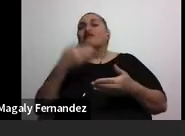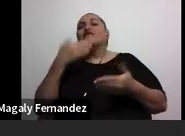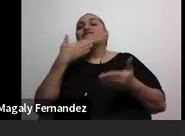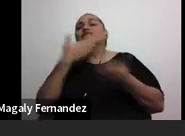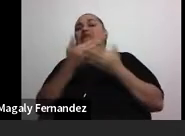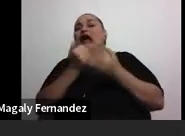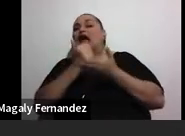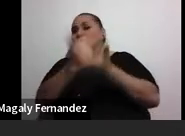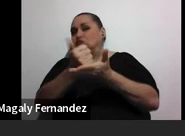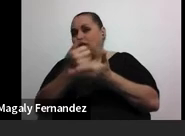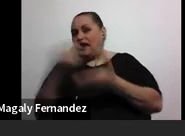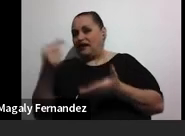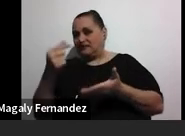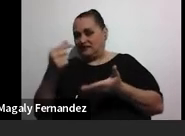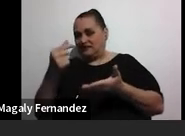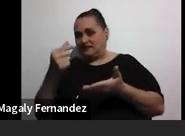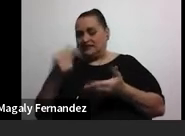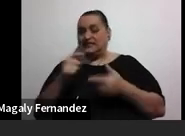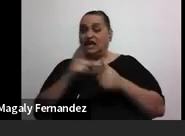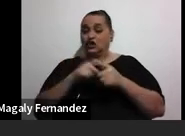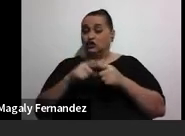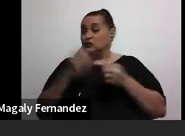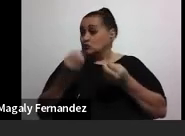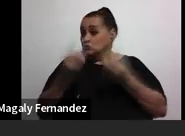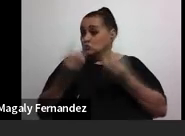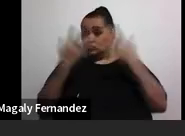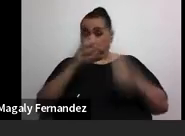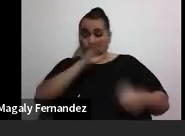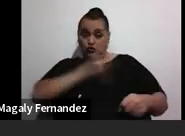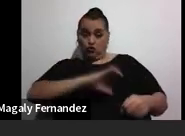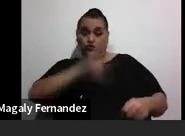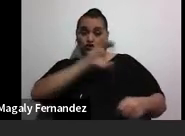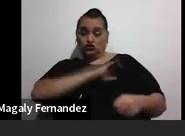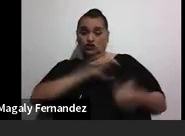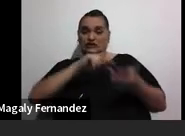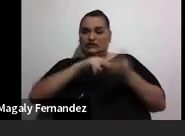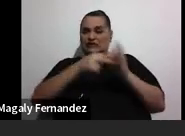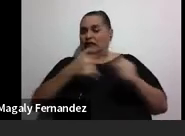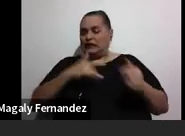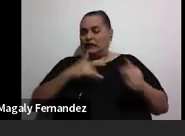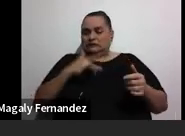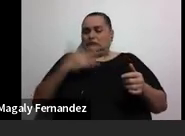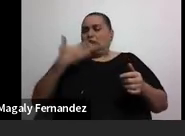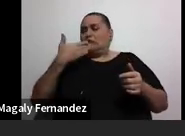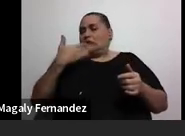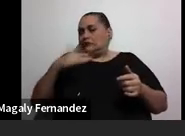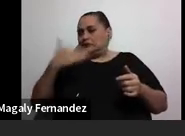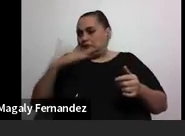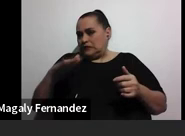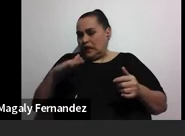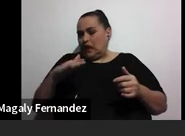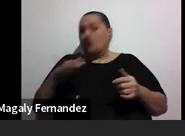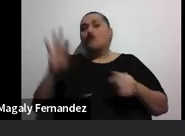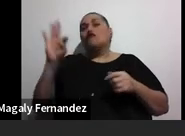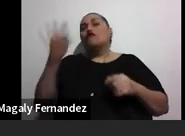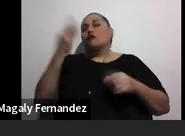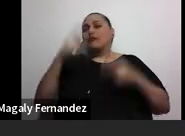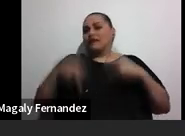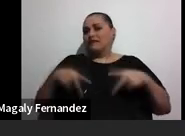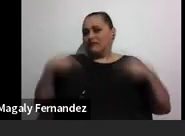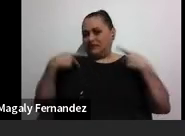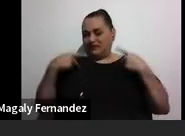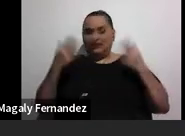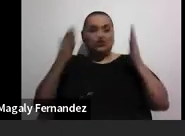En este caso, vamos a ver que muchas de estas condiciones son malestares que se causan por un estilo de vida. No hay una